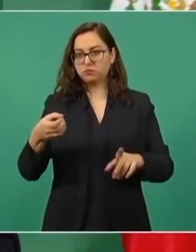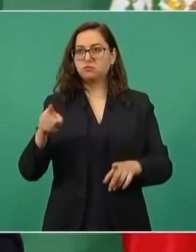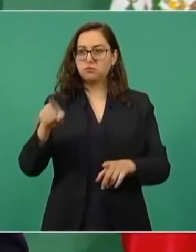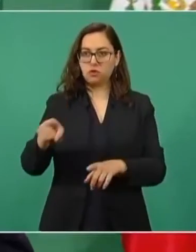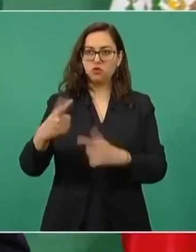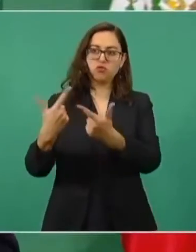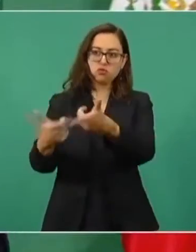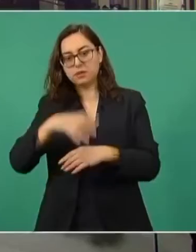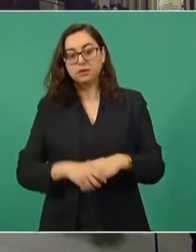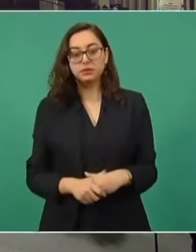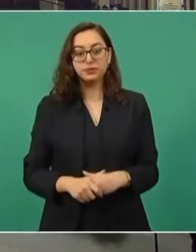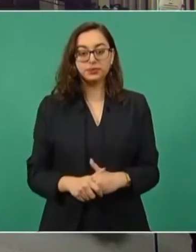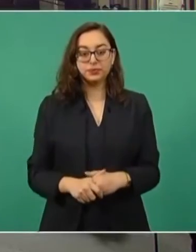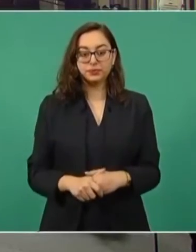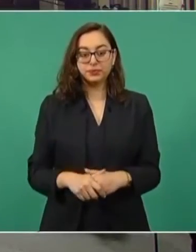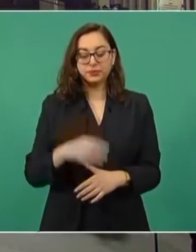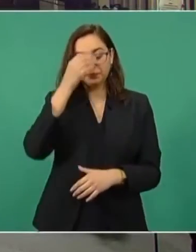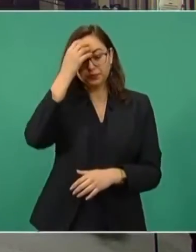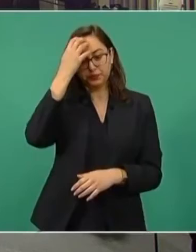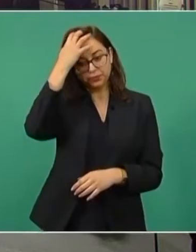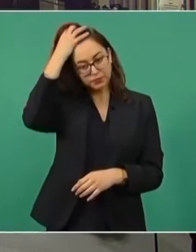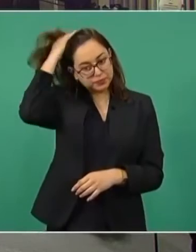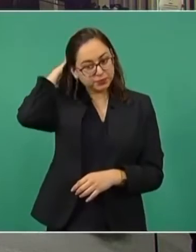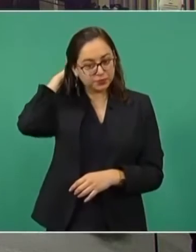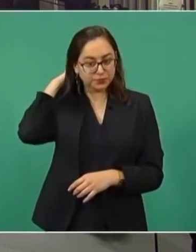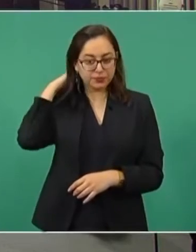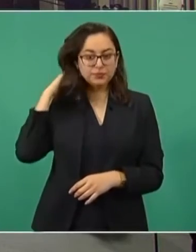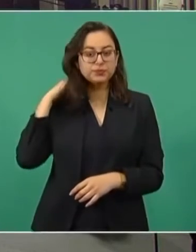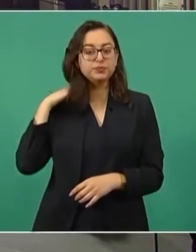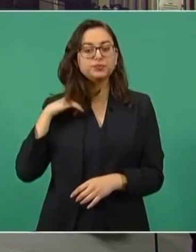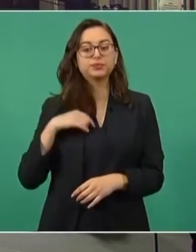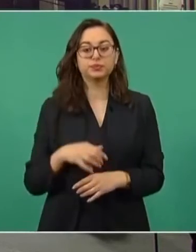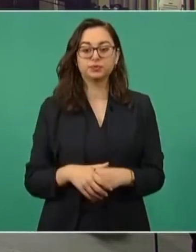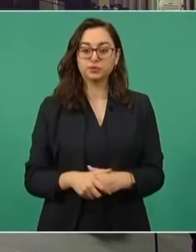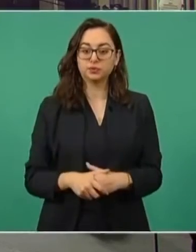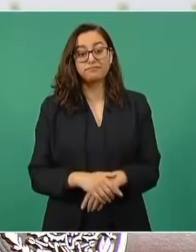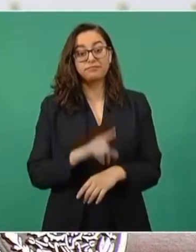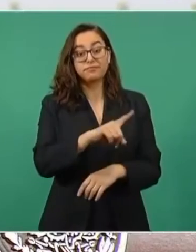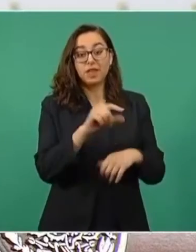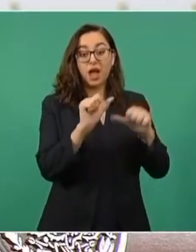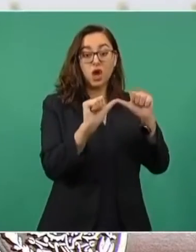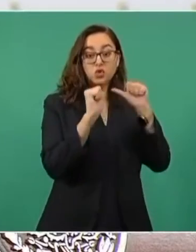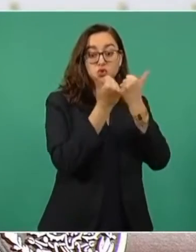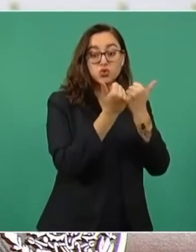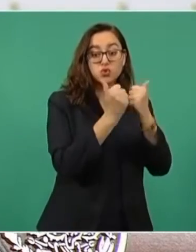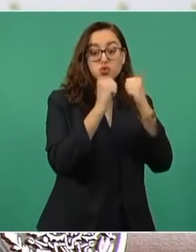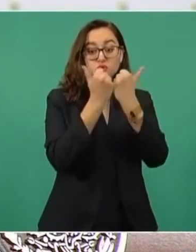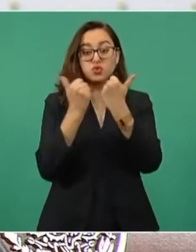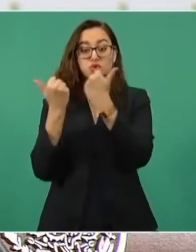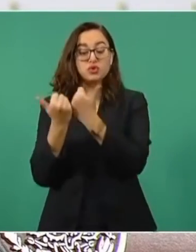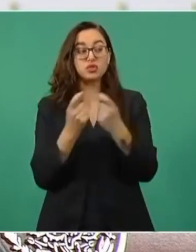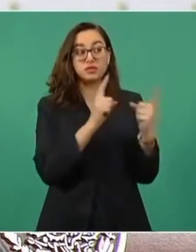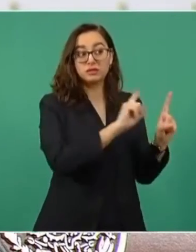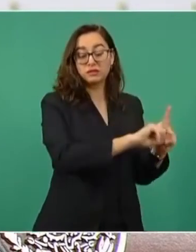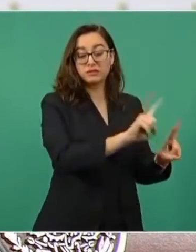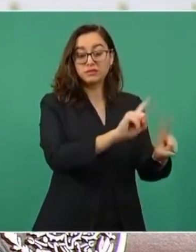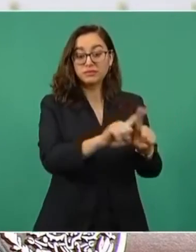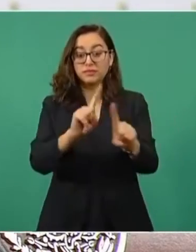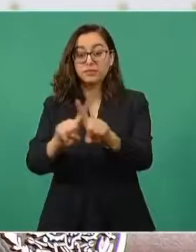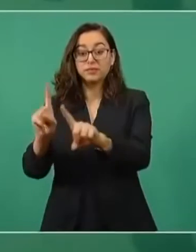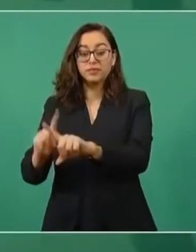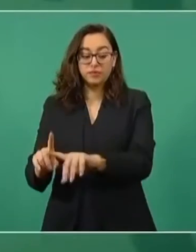puntualizó que existe una buena relación entre los gobernadores estatales y municipales, así como una estrecha coordinación.